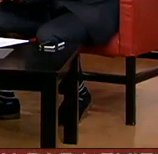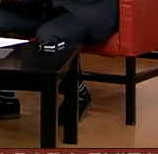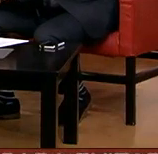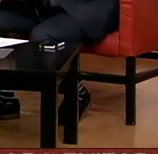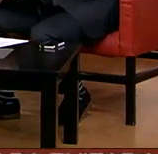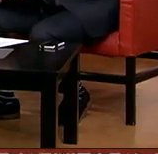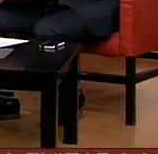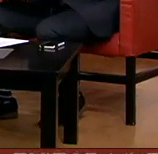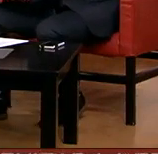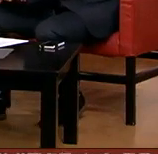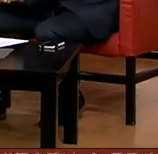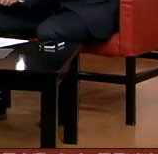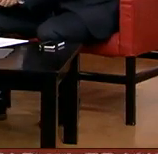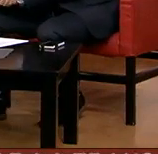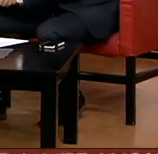fuera?